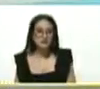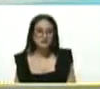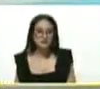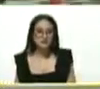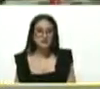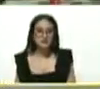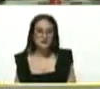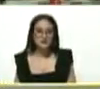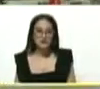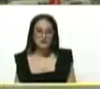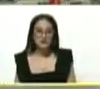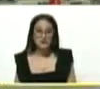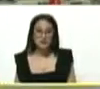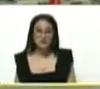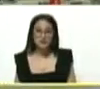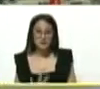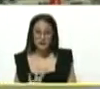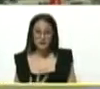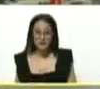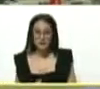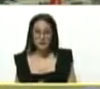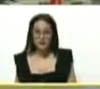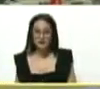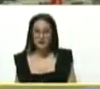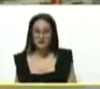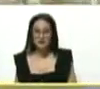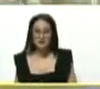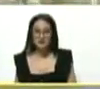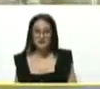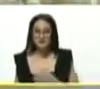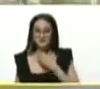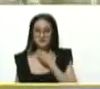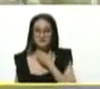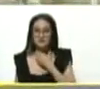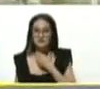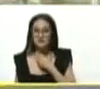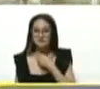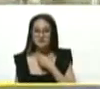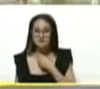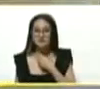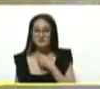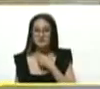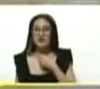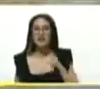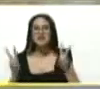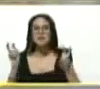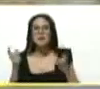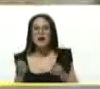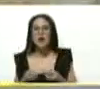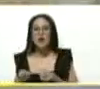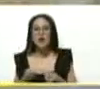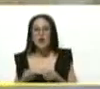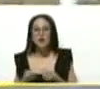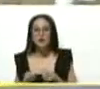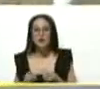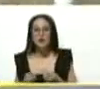Siempre, siempre, escuchando a nuestro pueblo. Bueno, estamos trabajando también los temas económicos.